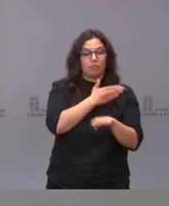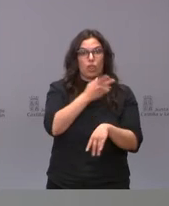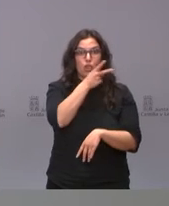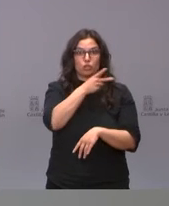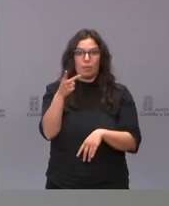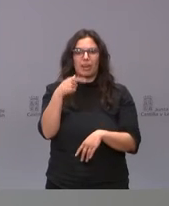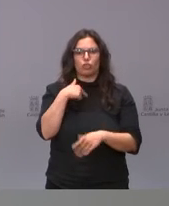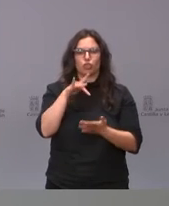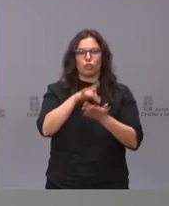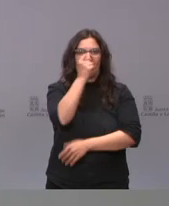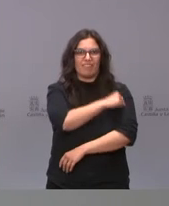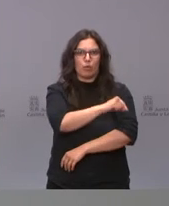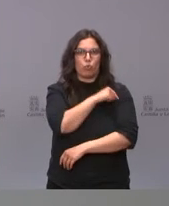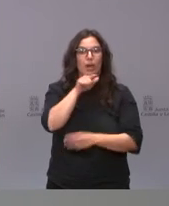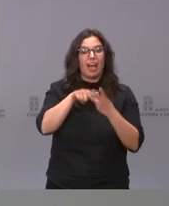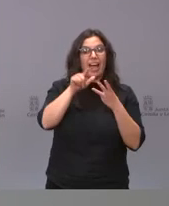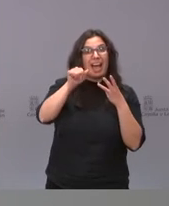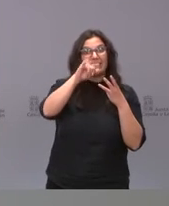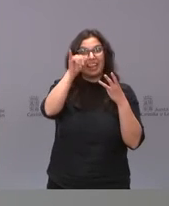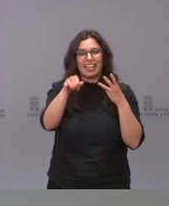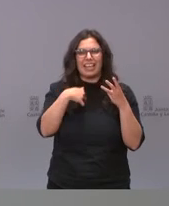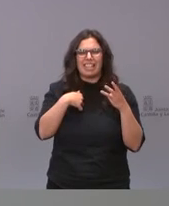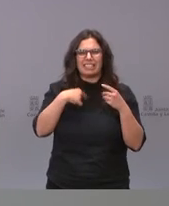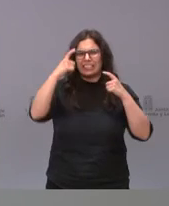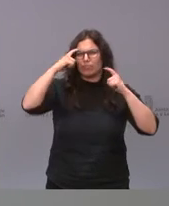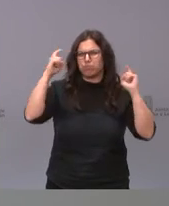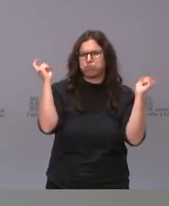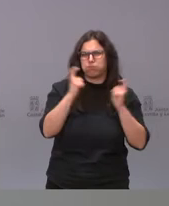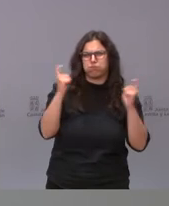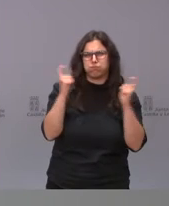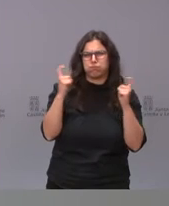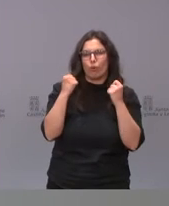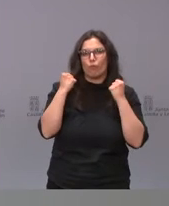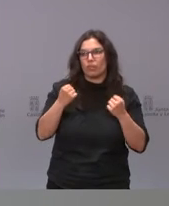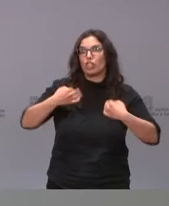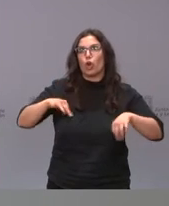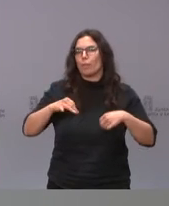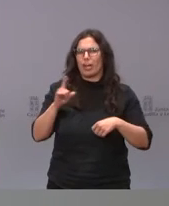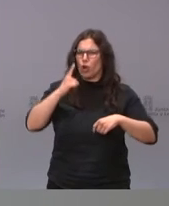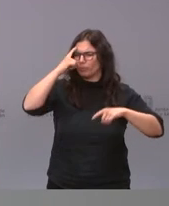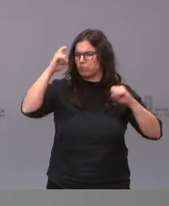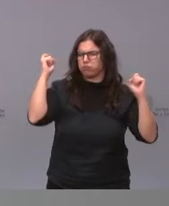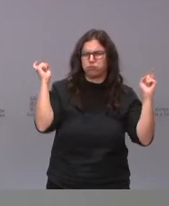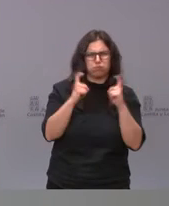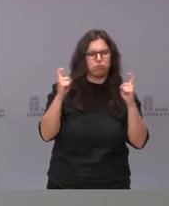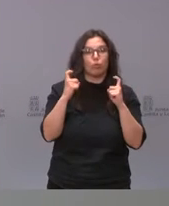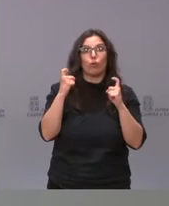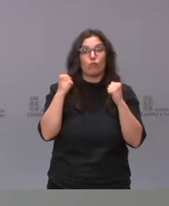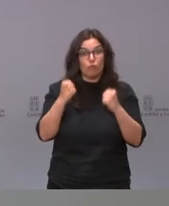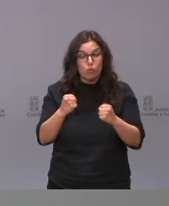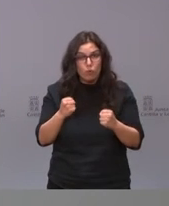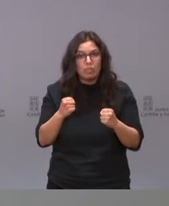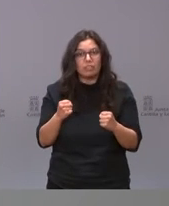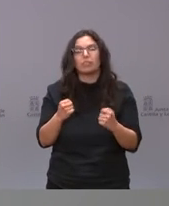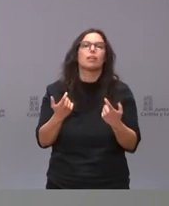han puesto la vacuna y tengo un dolor muy intenso de cabeza desde luego no el que tengo habitualmente sino de una intensidad muy importante y que